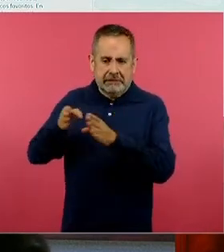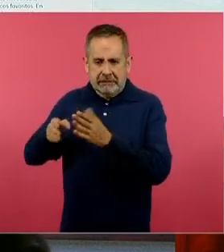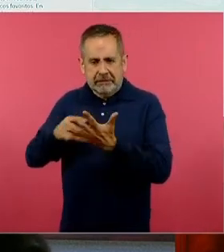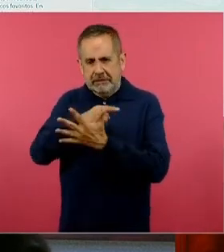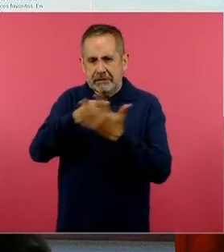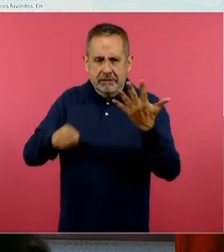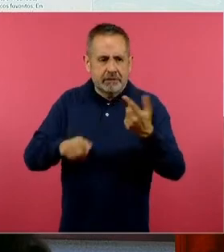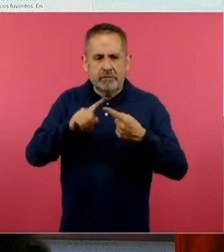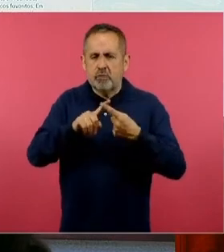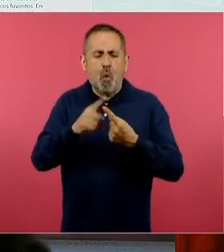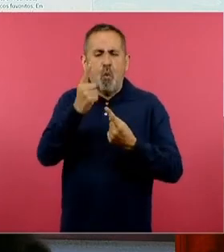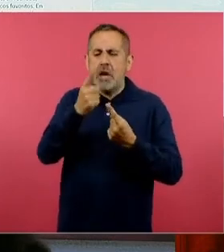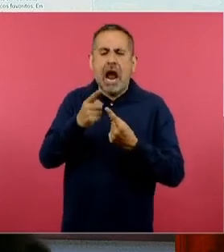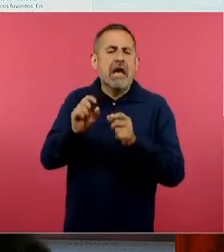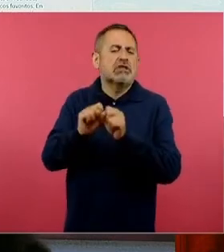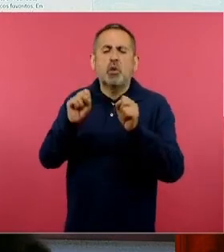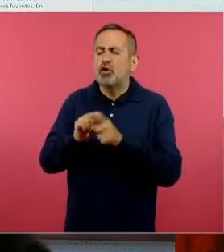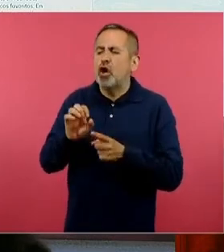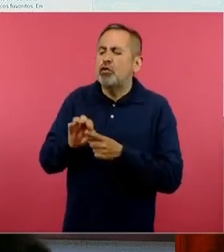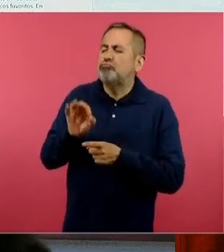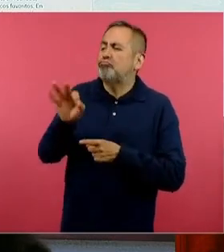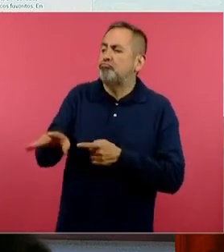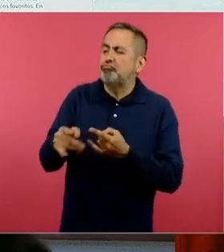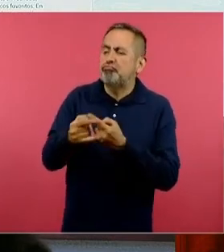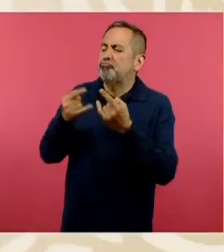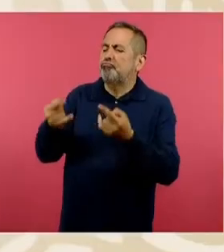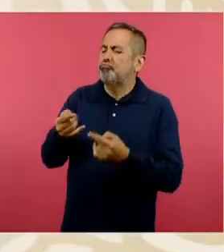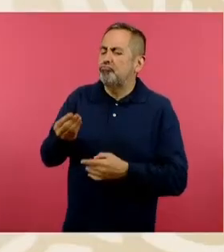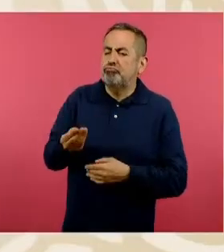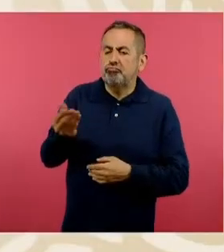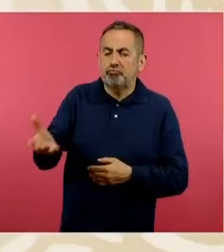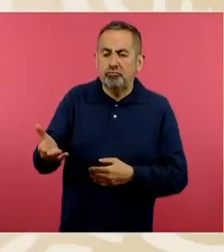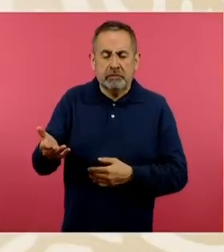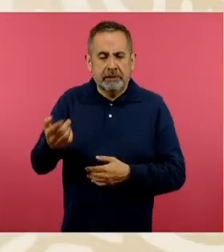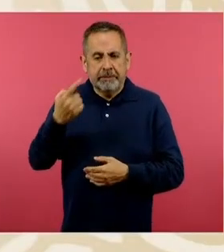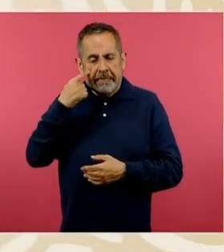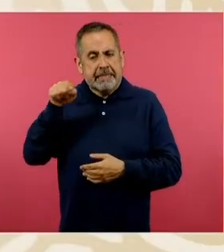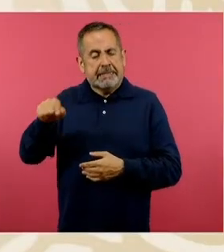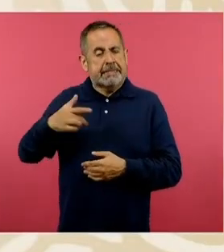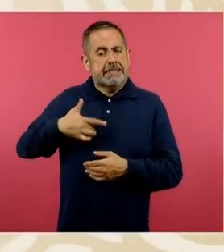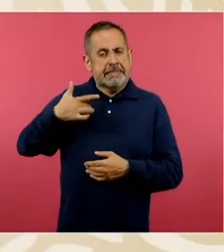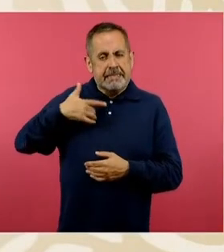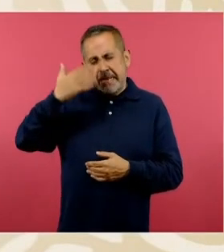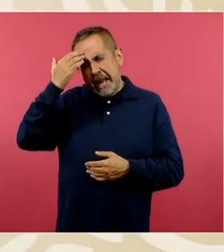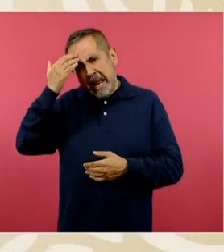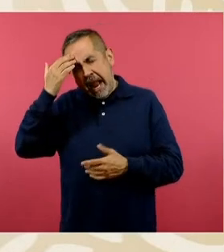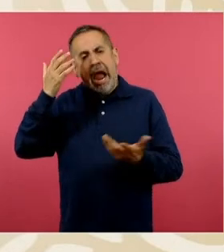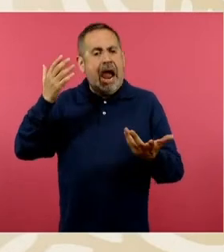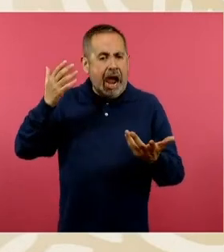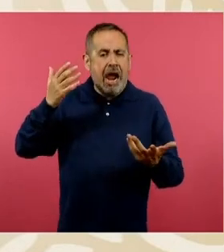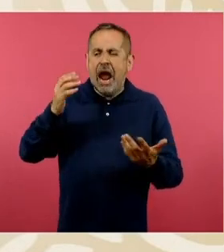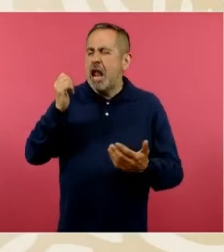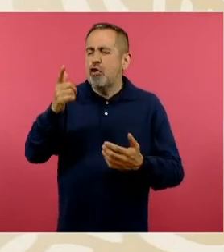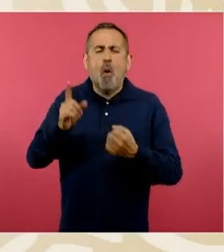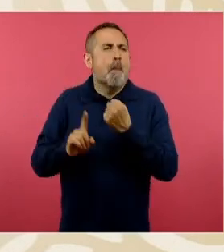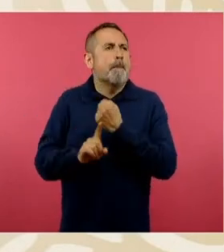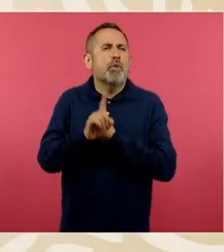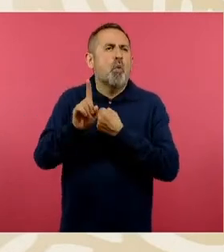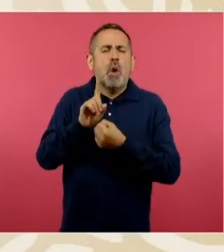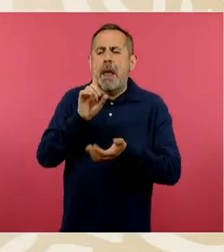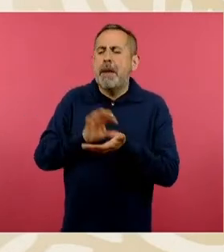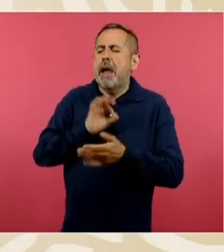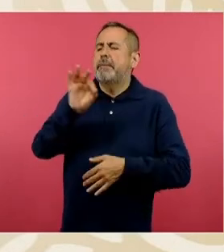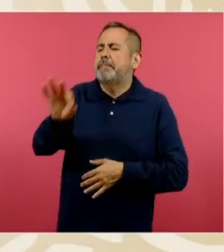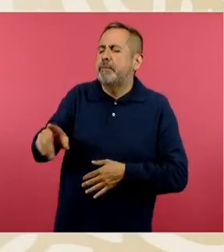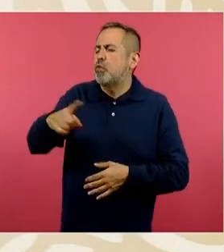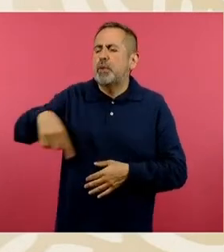exponemos una situación atractiva para los niños que pretende dar respuesta o solucionar una problemática que ellos pueden